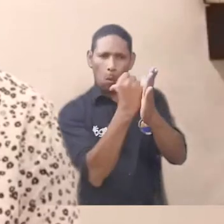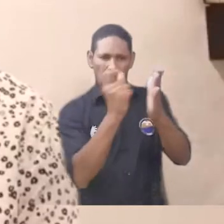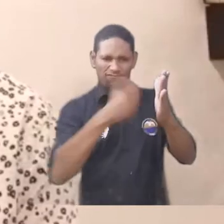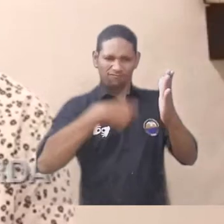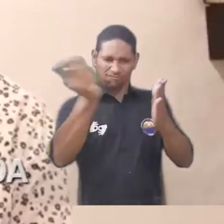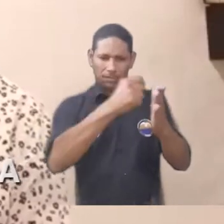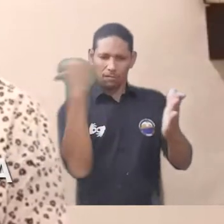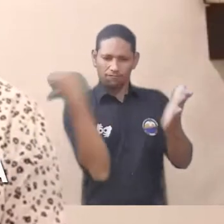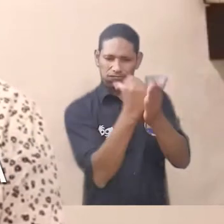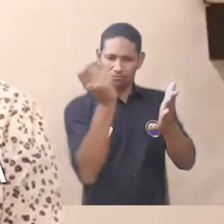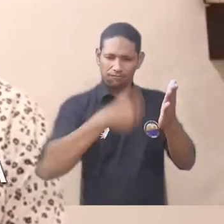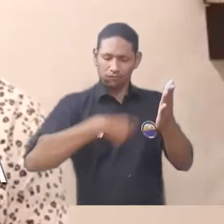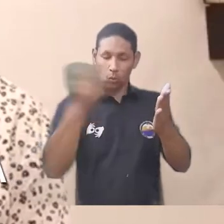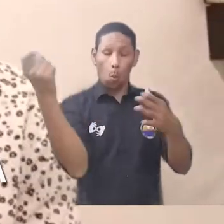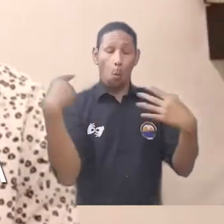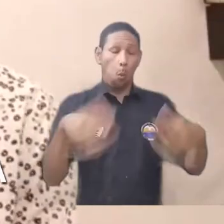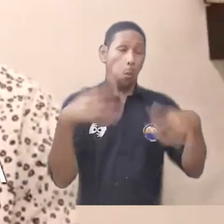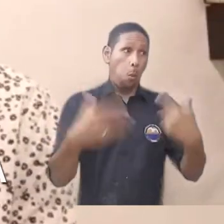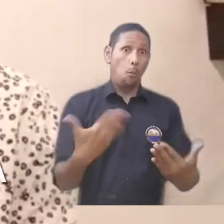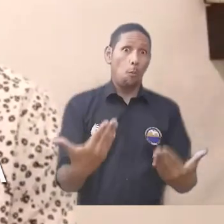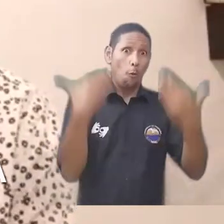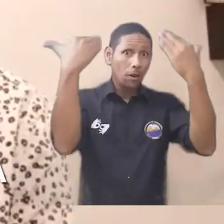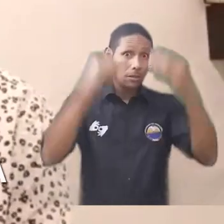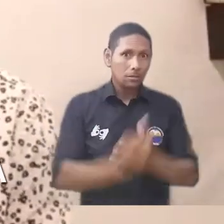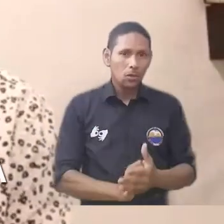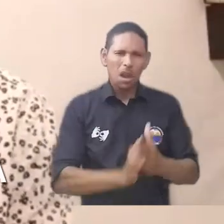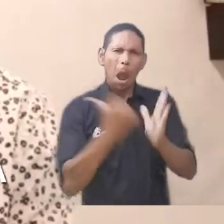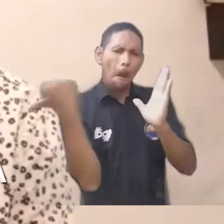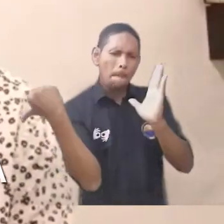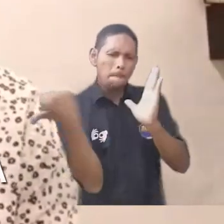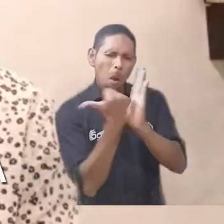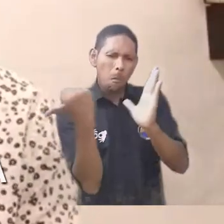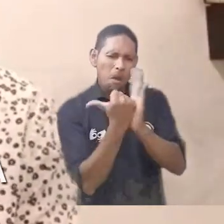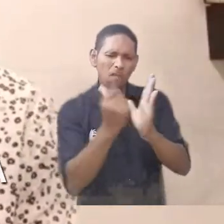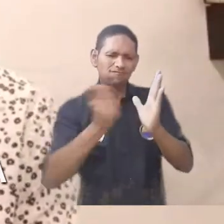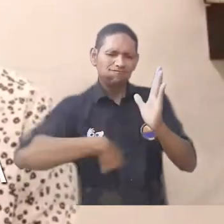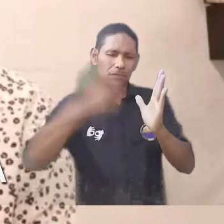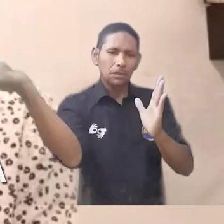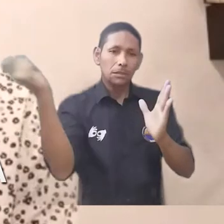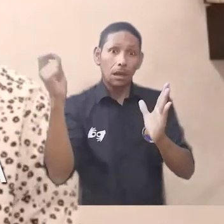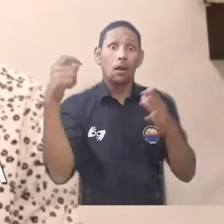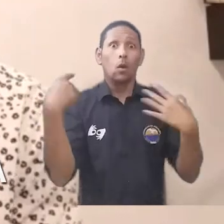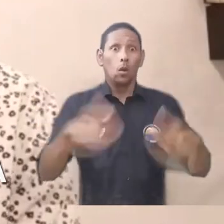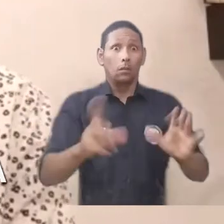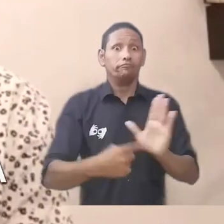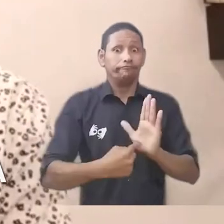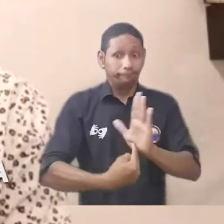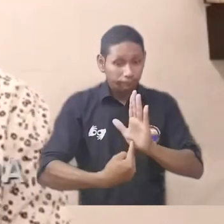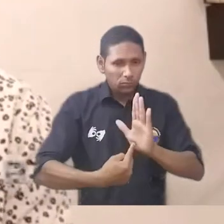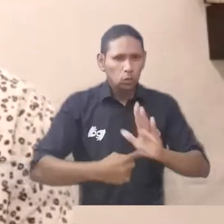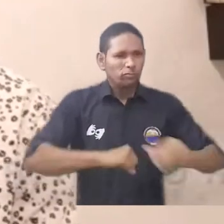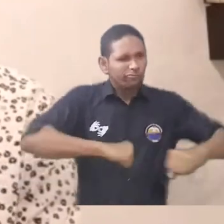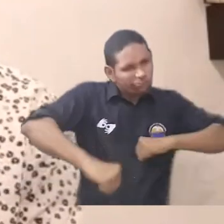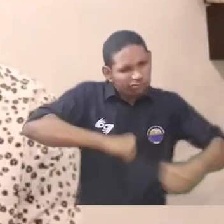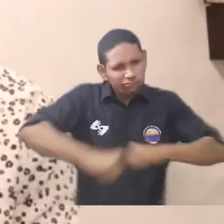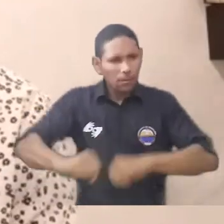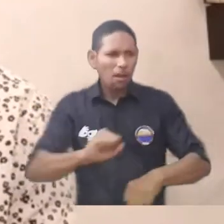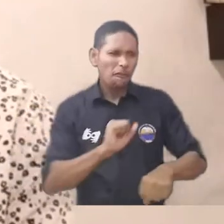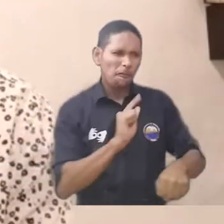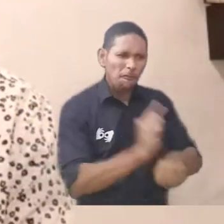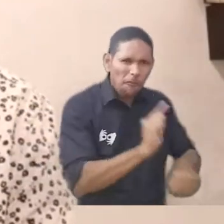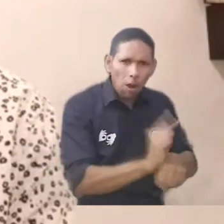social con Fenalco Solidario. Este tipo de sellos son el reflejo de lo que eso de cada programa, cada facultad,